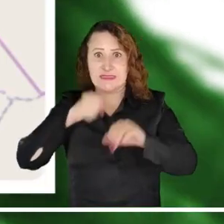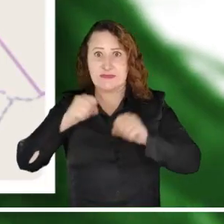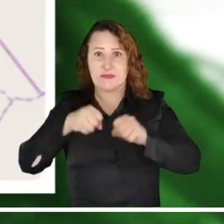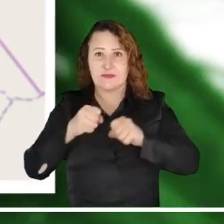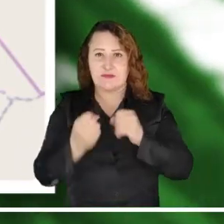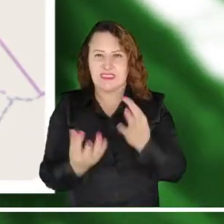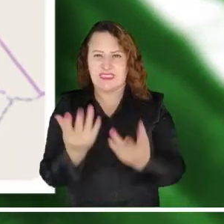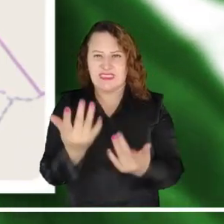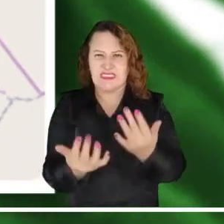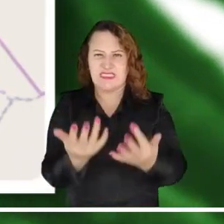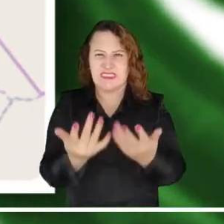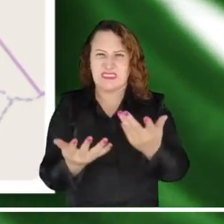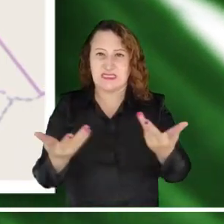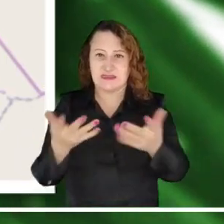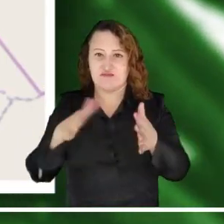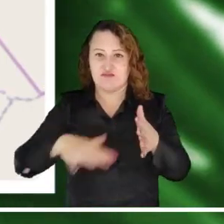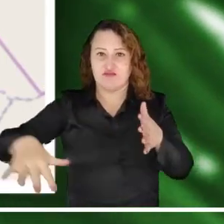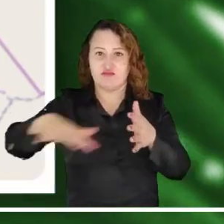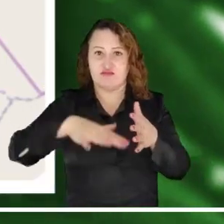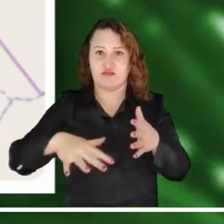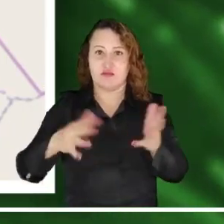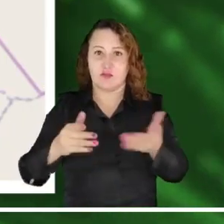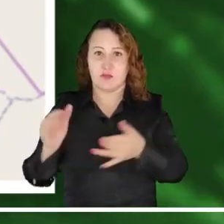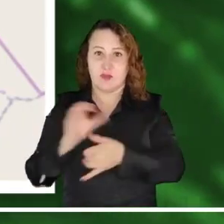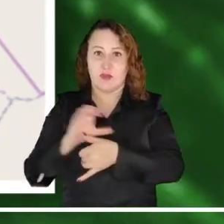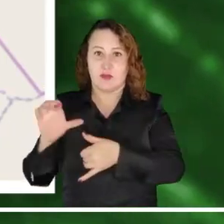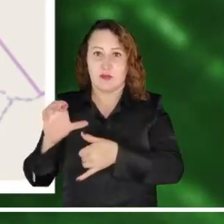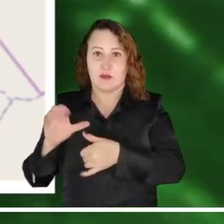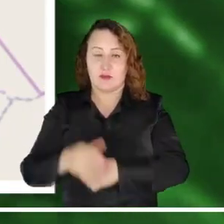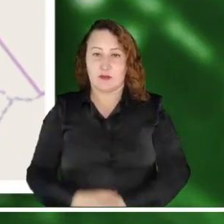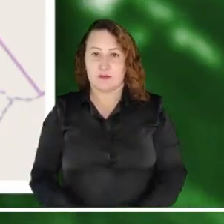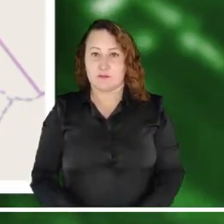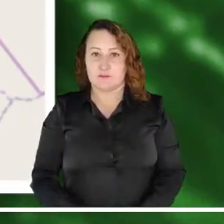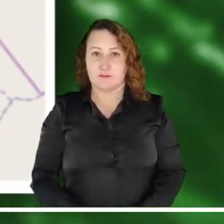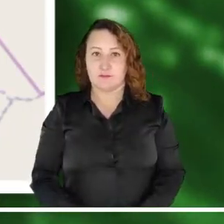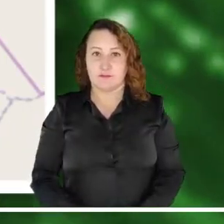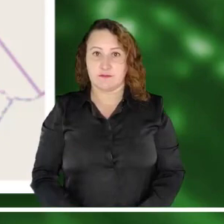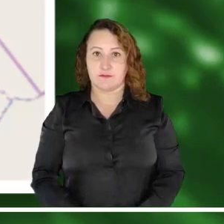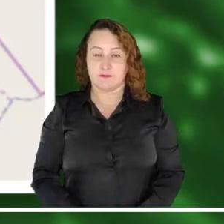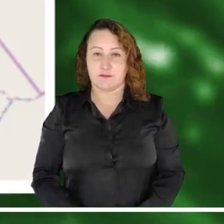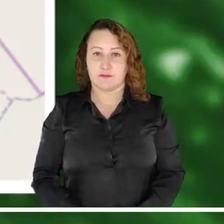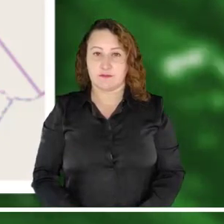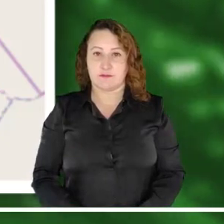Alerta naranja por probabilidad de incendios en amplios sectores de la región Caribe.